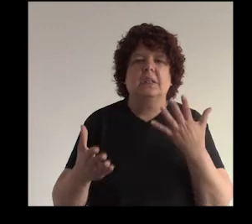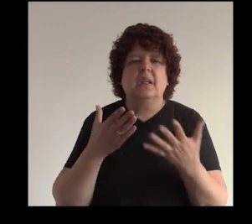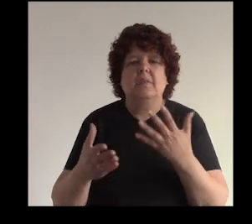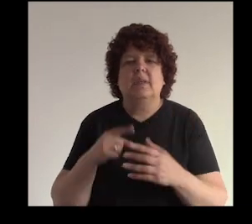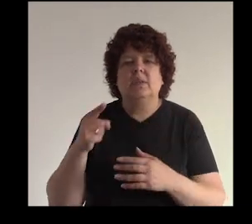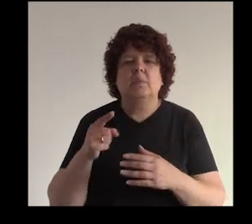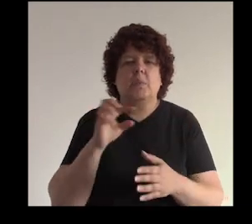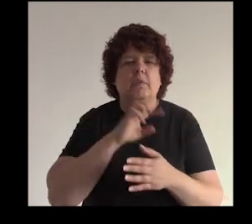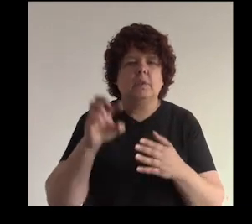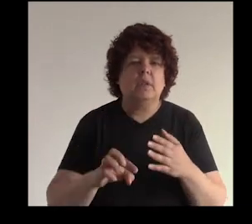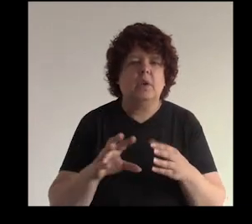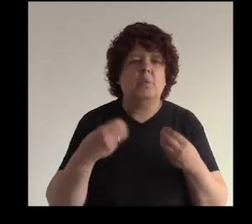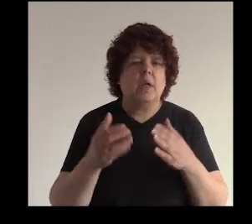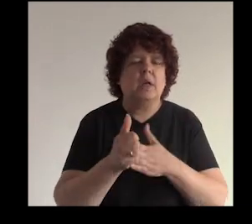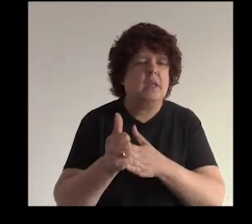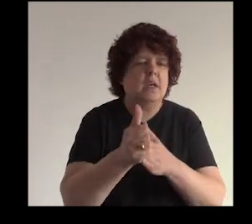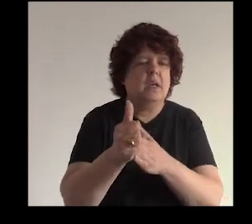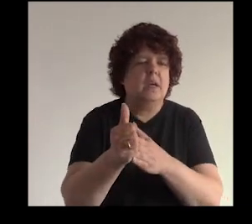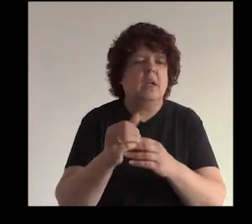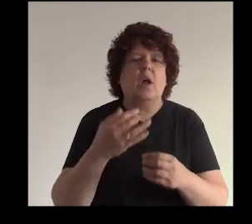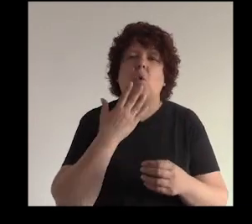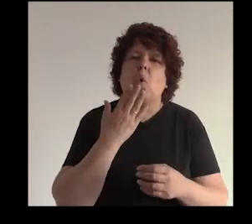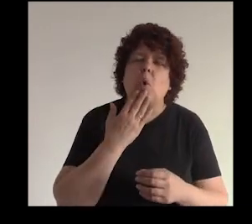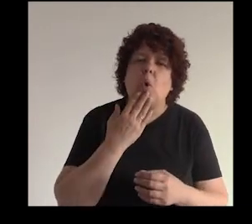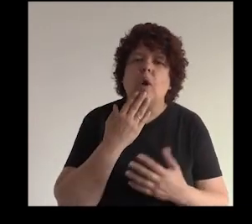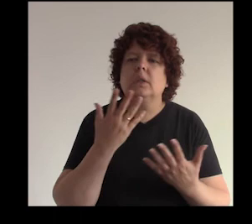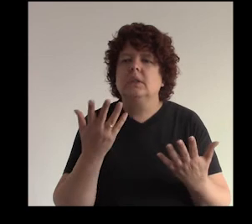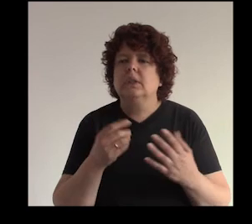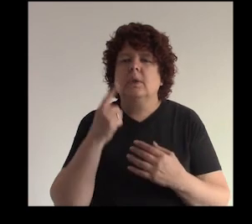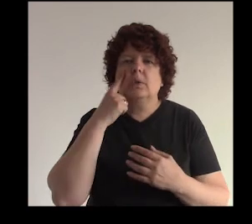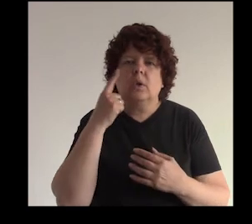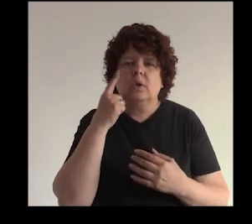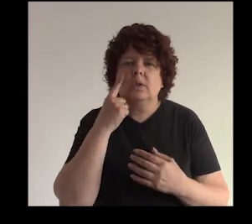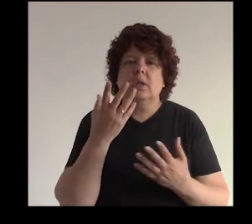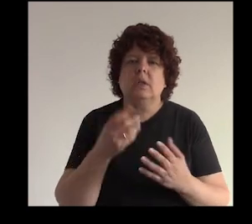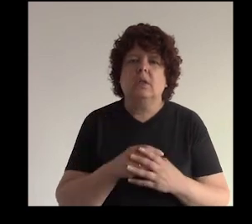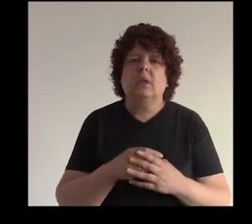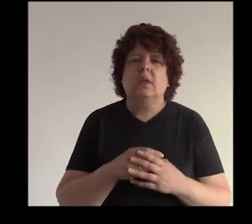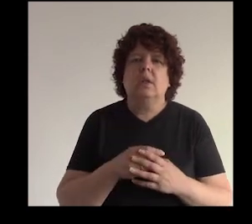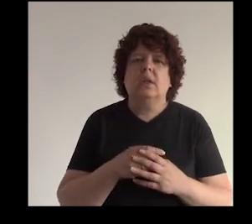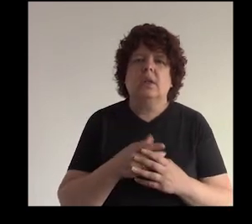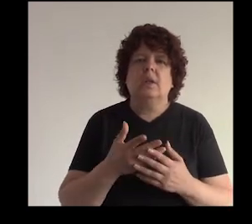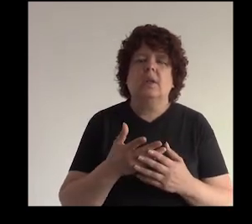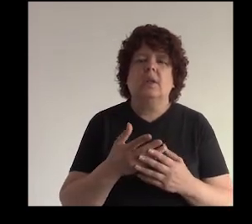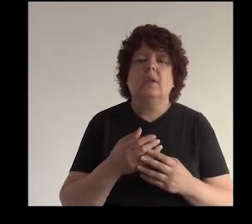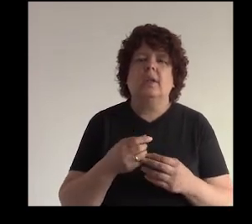profesional pueda darnos una mejor orientación con referente a los colores porque tenemos que conocer también lo que es el